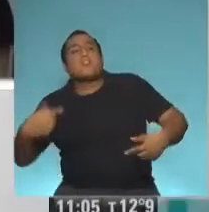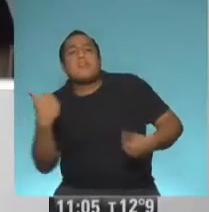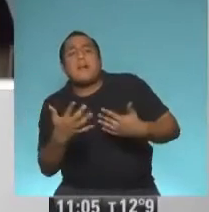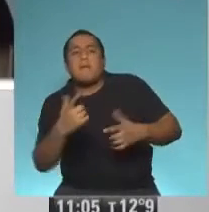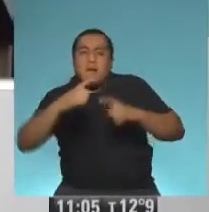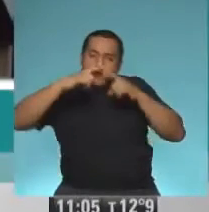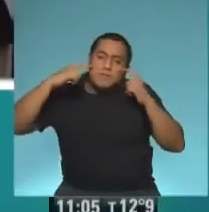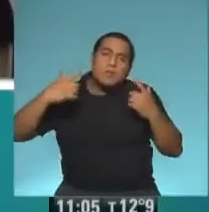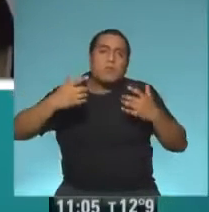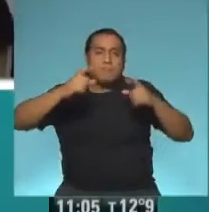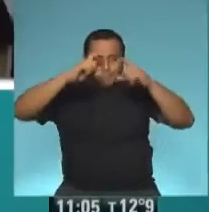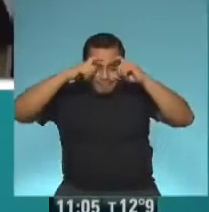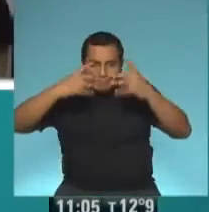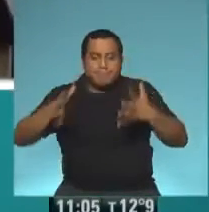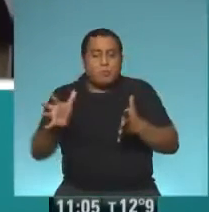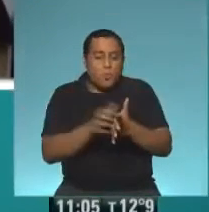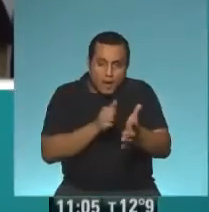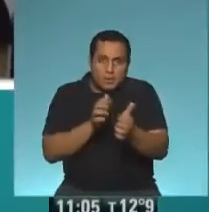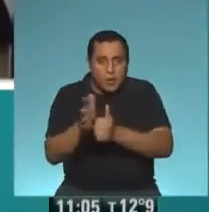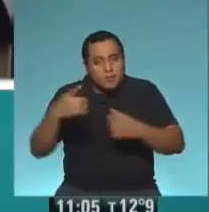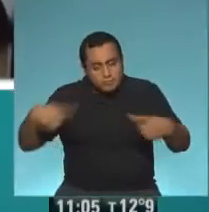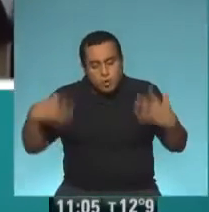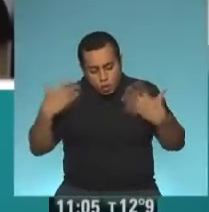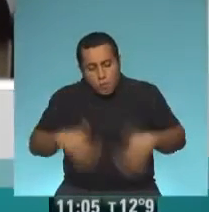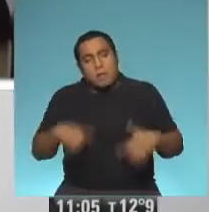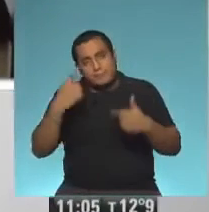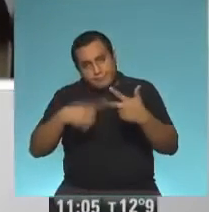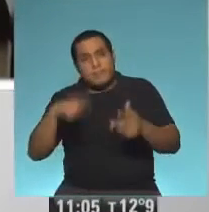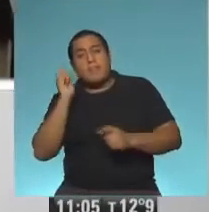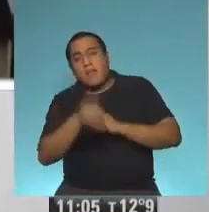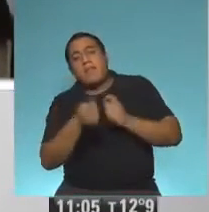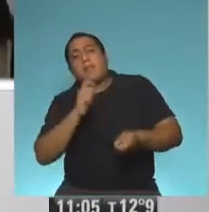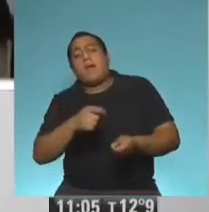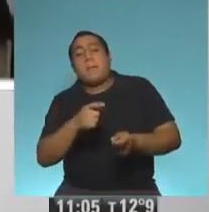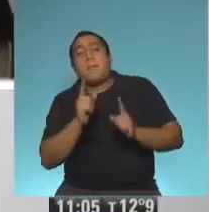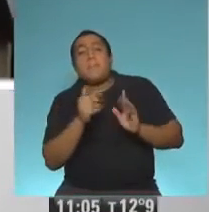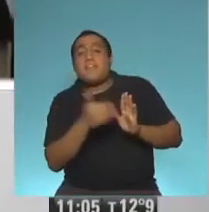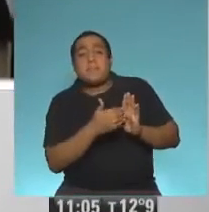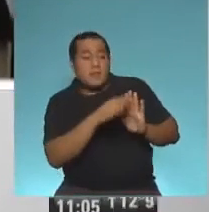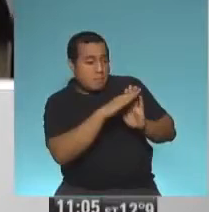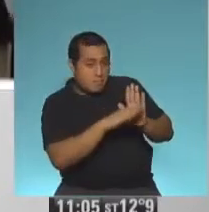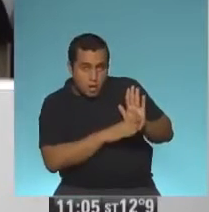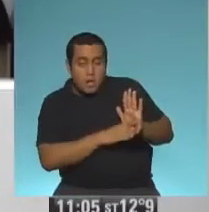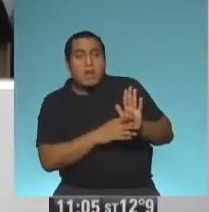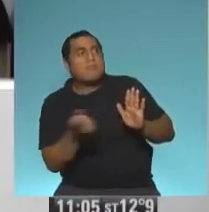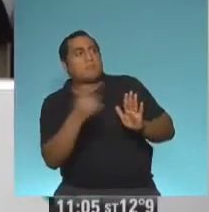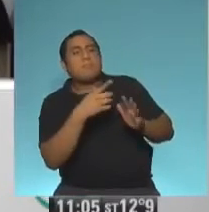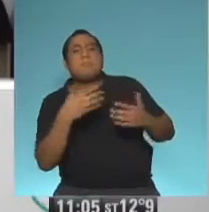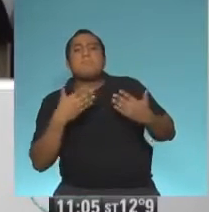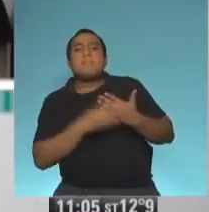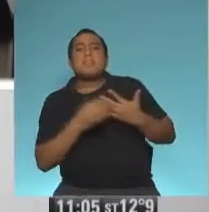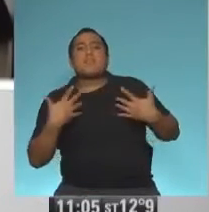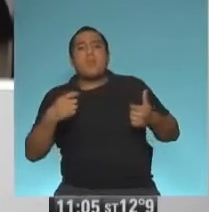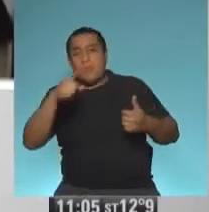protección personal que requieren, y eso lo estamos haciendo de acuerdo a las normas que establece el Ministerio de Salud de la Nación,